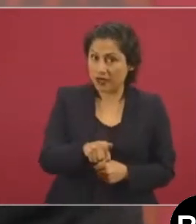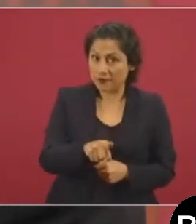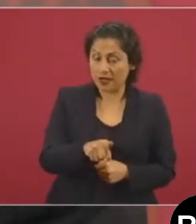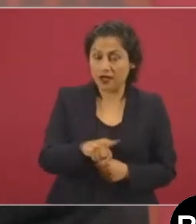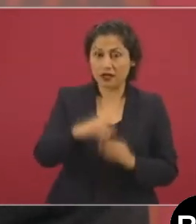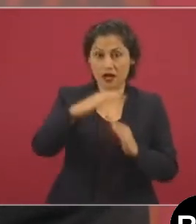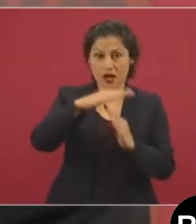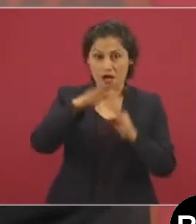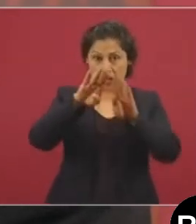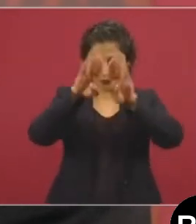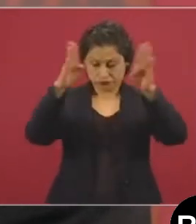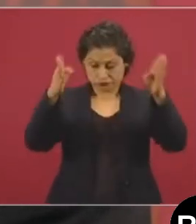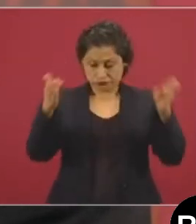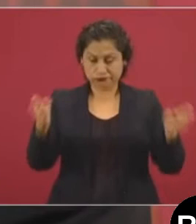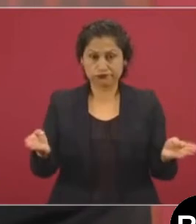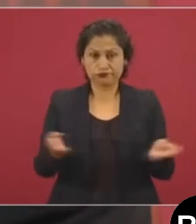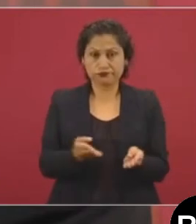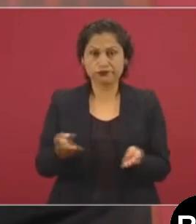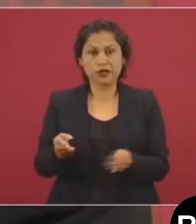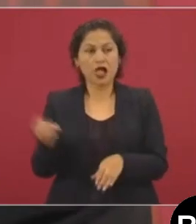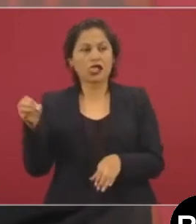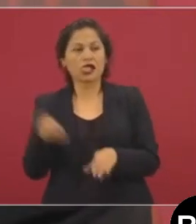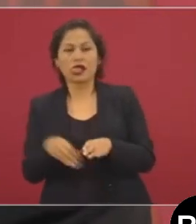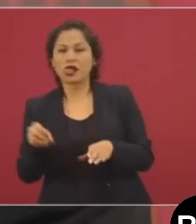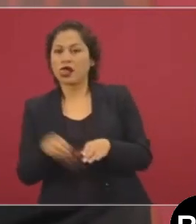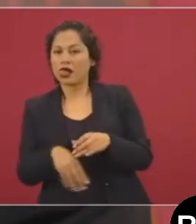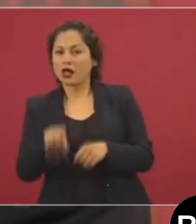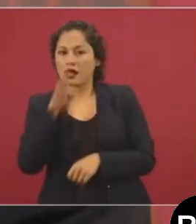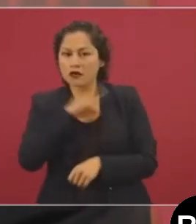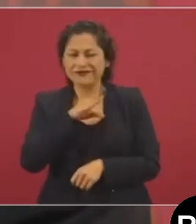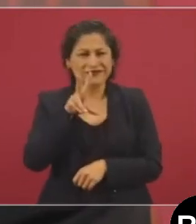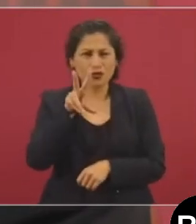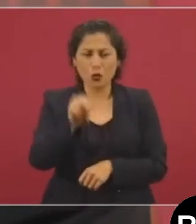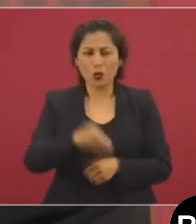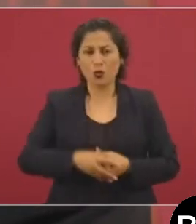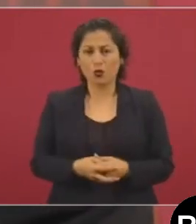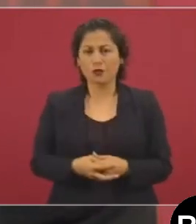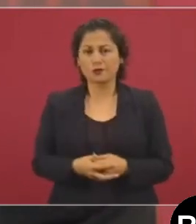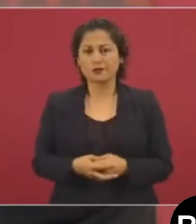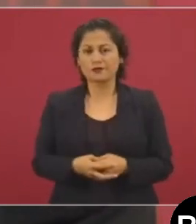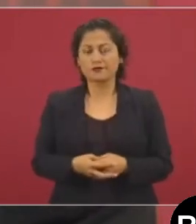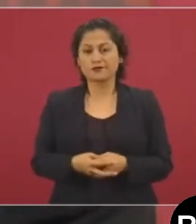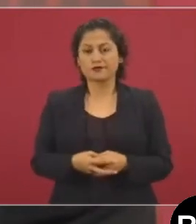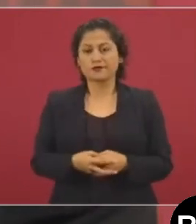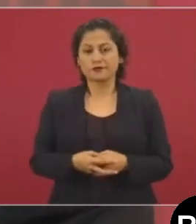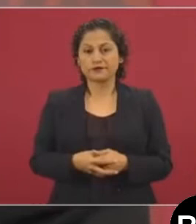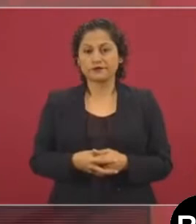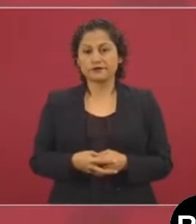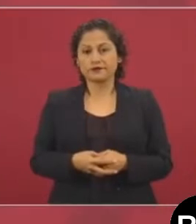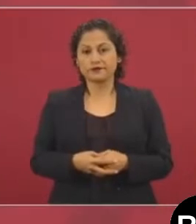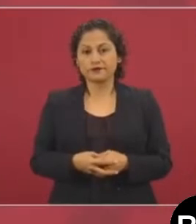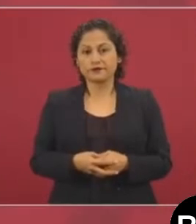que los